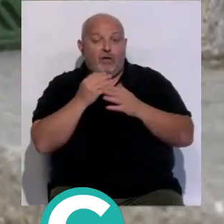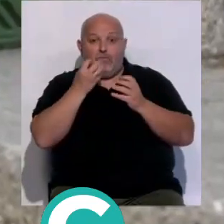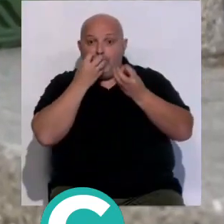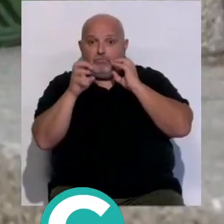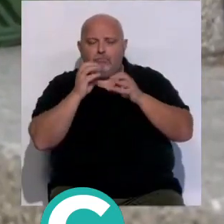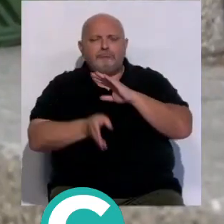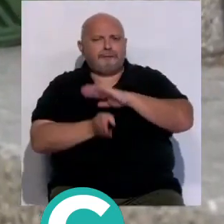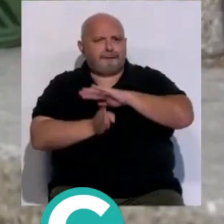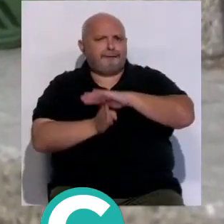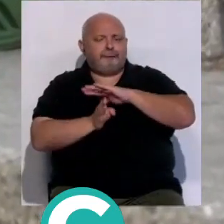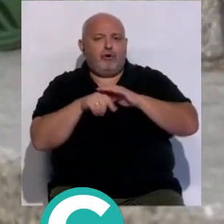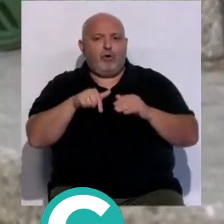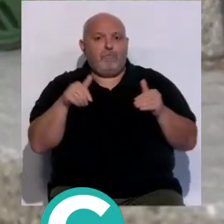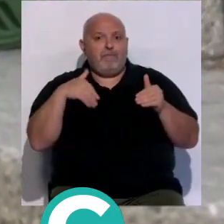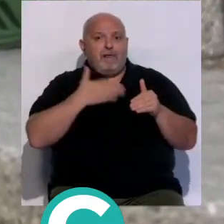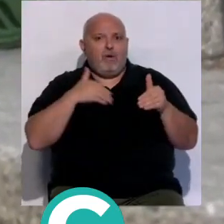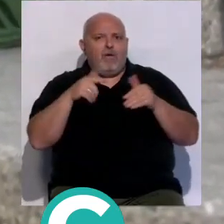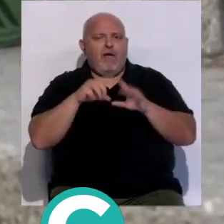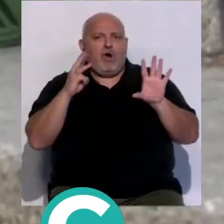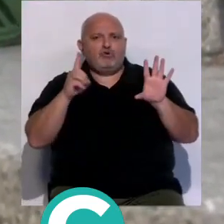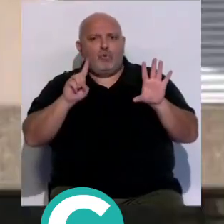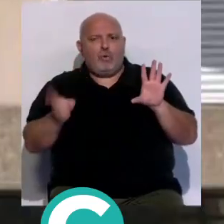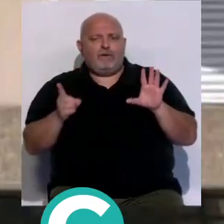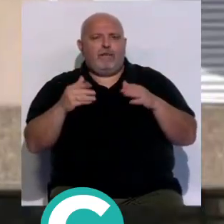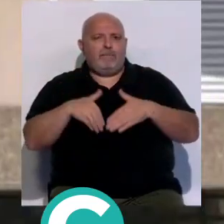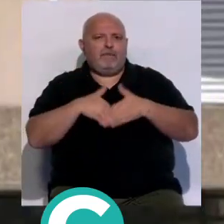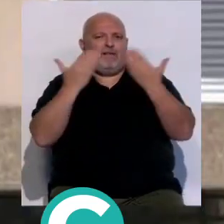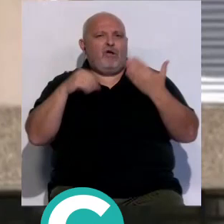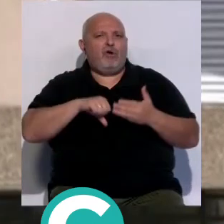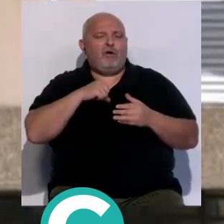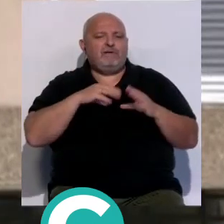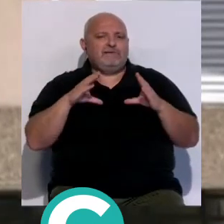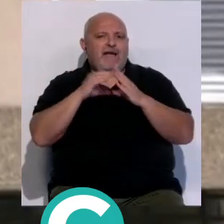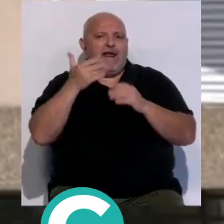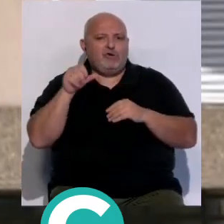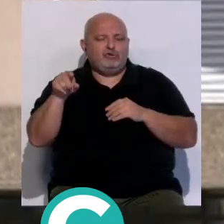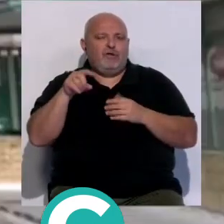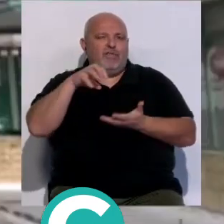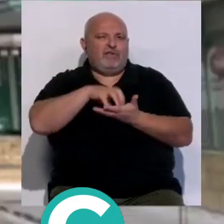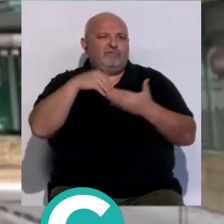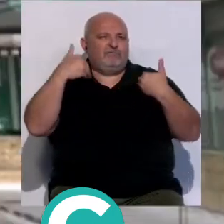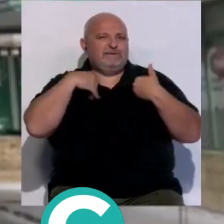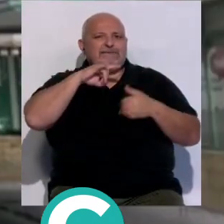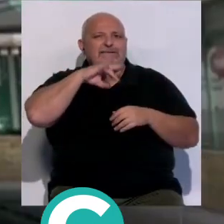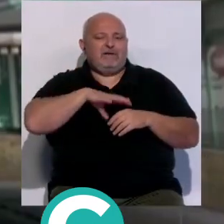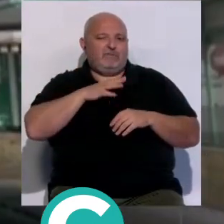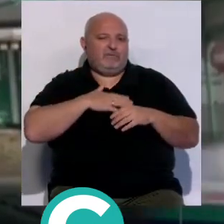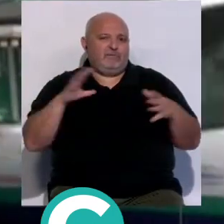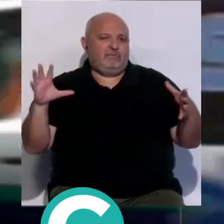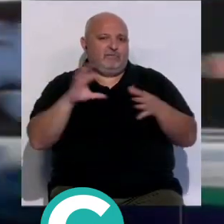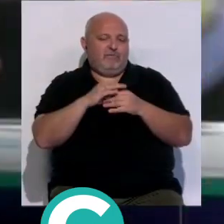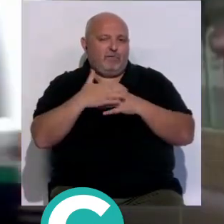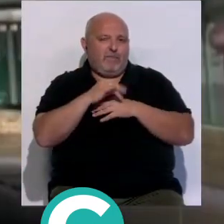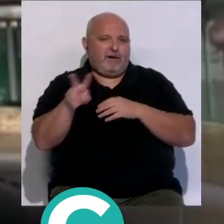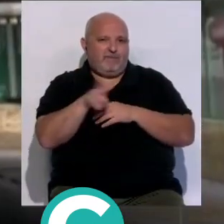protesta continúan mañana jueves a las 8 y cuarto de la mañana en el hospital San Carlos centro perteneciente al complejo hospitalario del